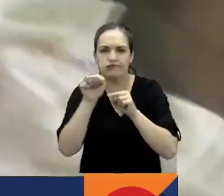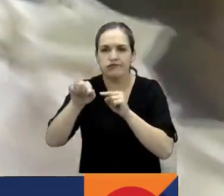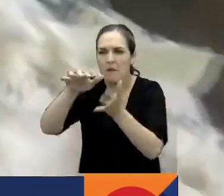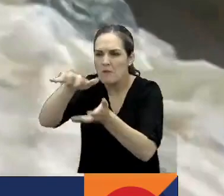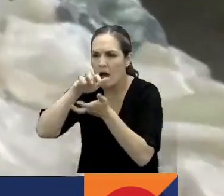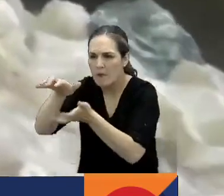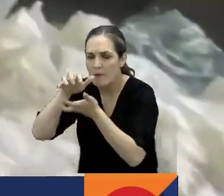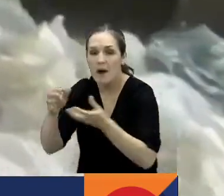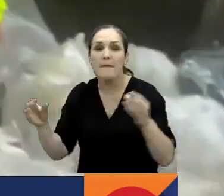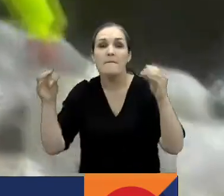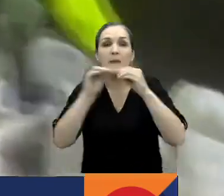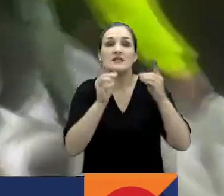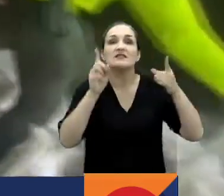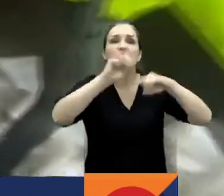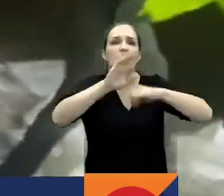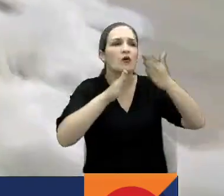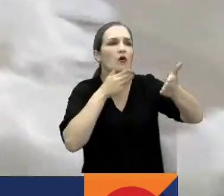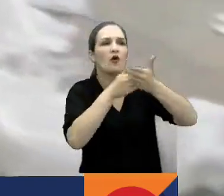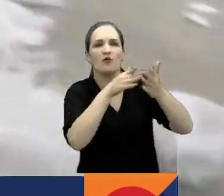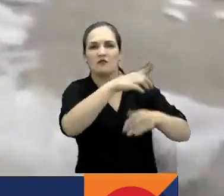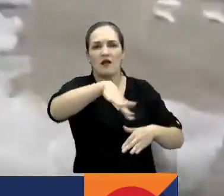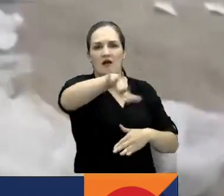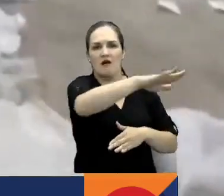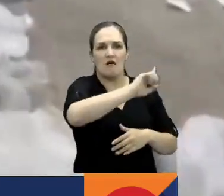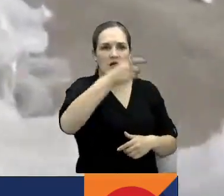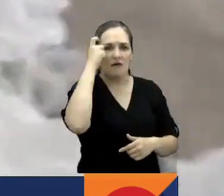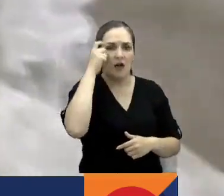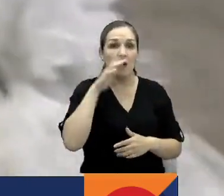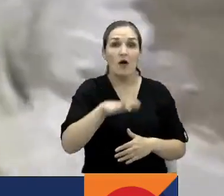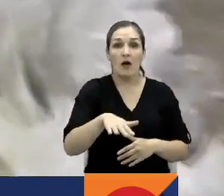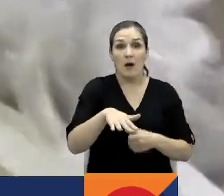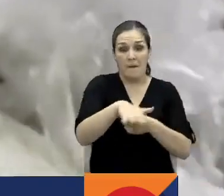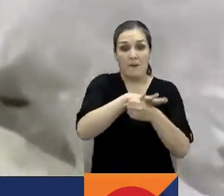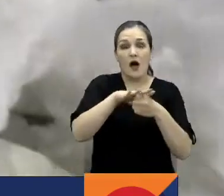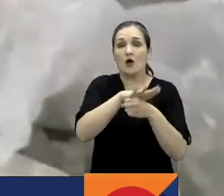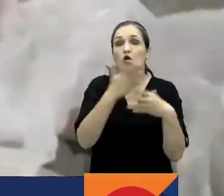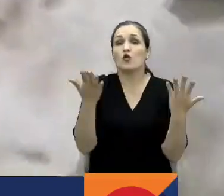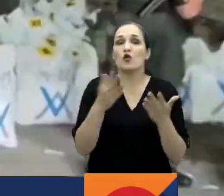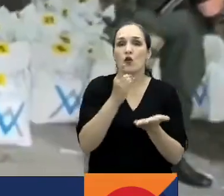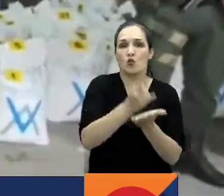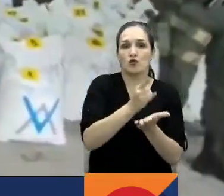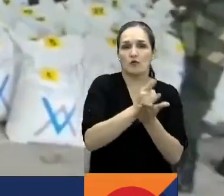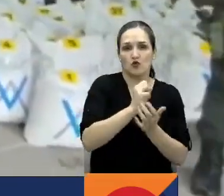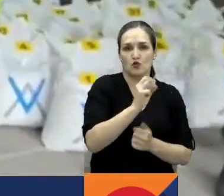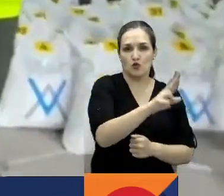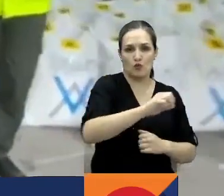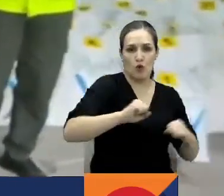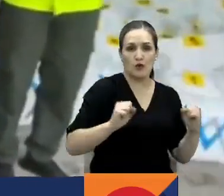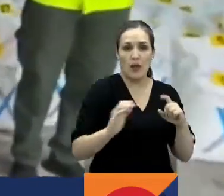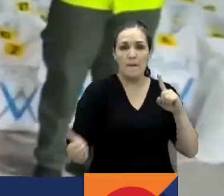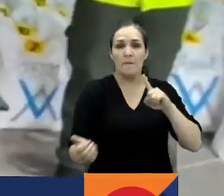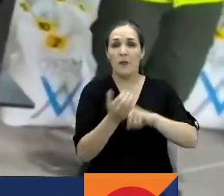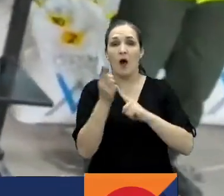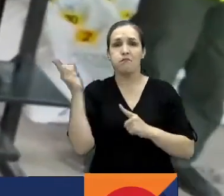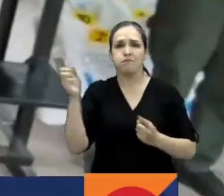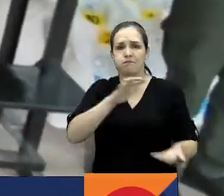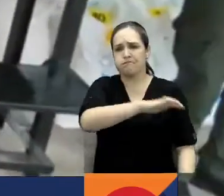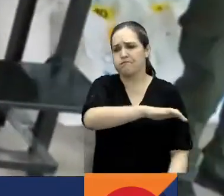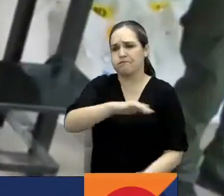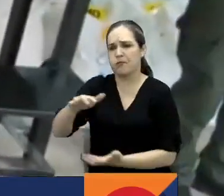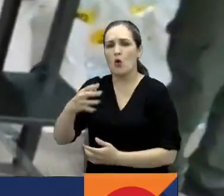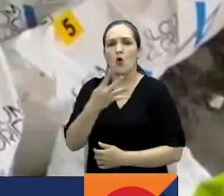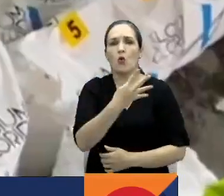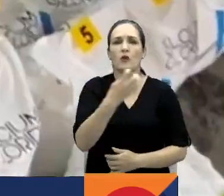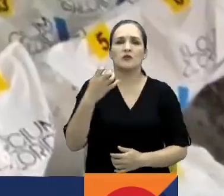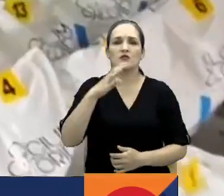dado a las estructuras criminales en los últimos días. En el barrio La Fiscal, en Usme, en el sur de Bogotá, encontraron 457